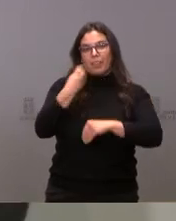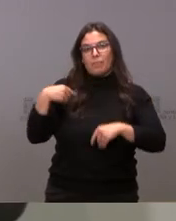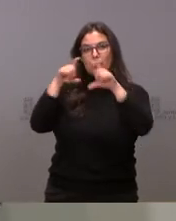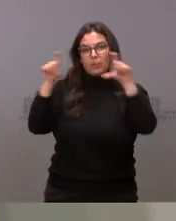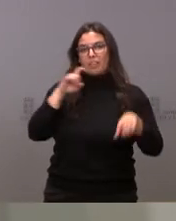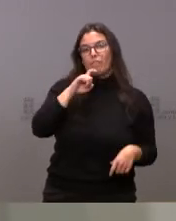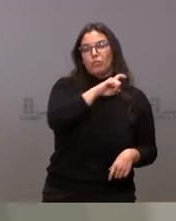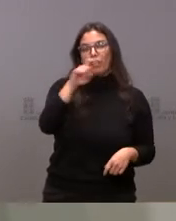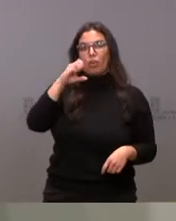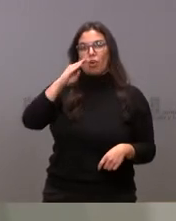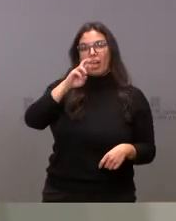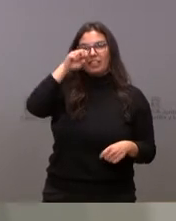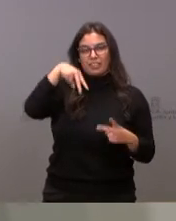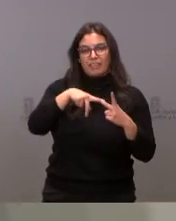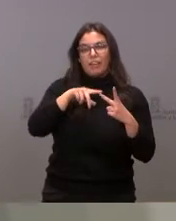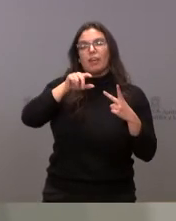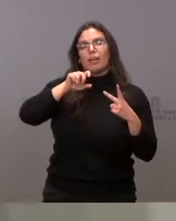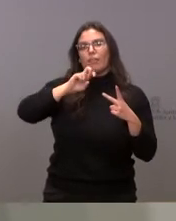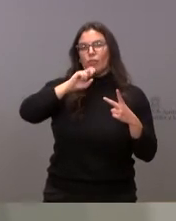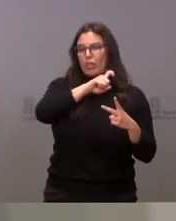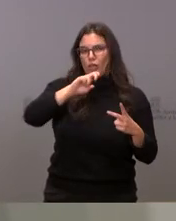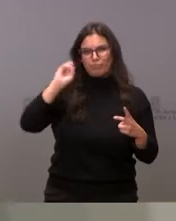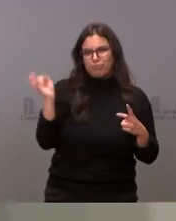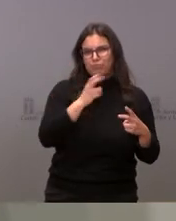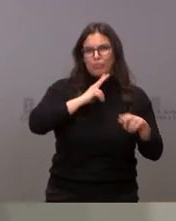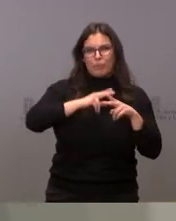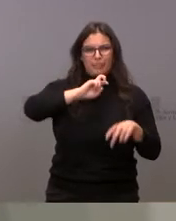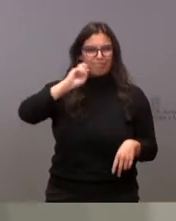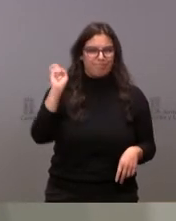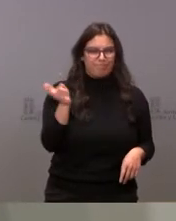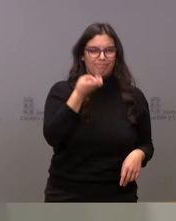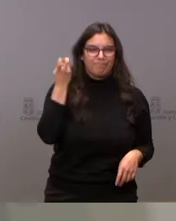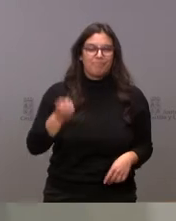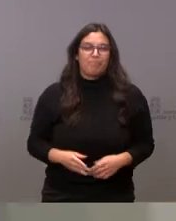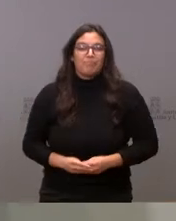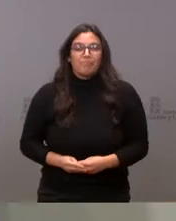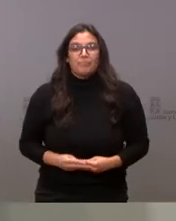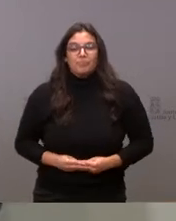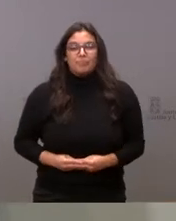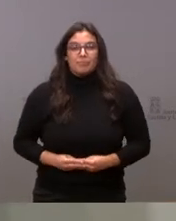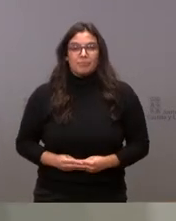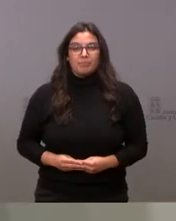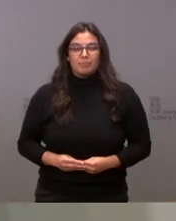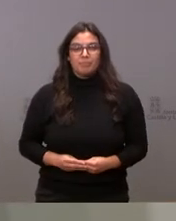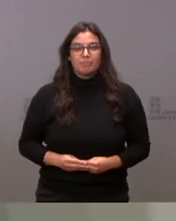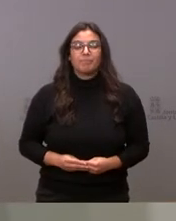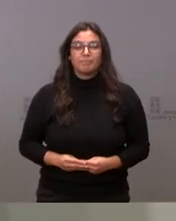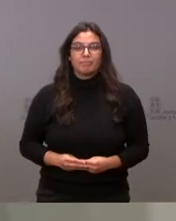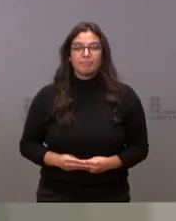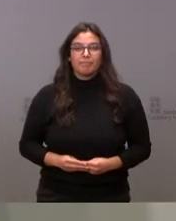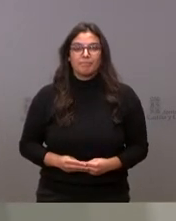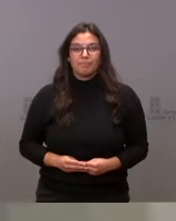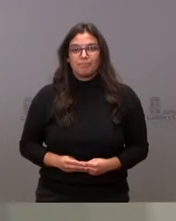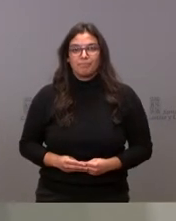Fundación Cartif, CTC, Fundación CIDAUT, CTME, Fundación ICAMCIL, ITAGRA e ITCL.